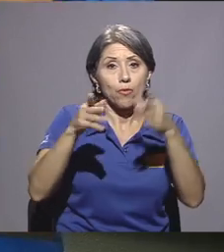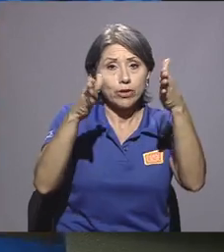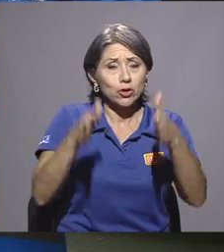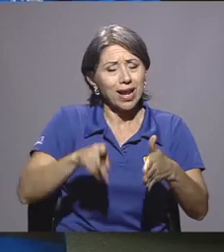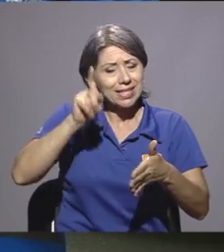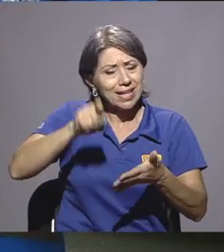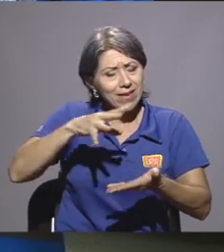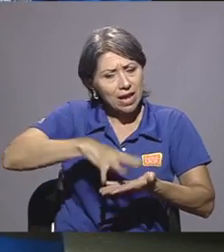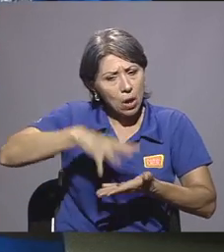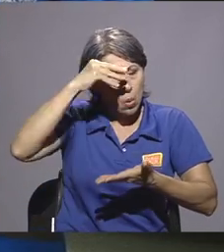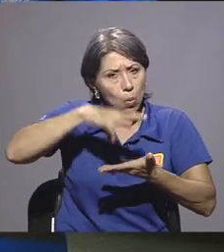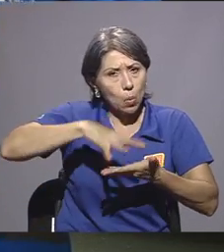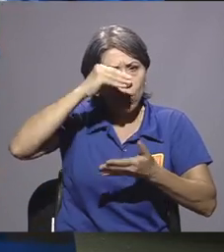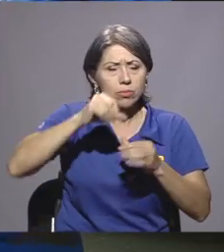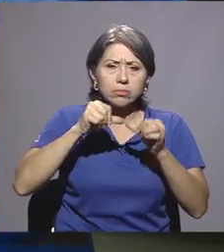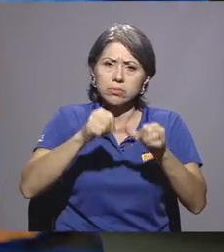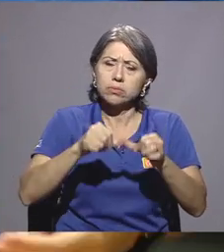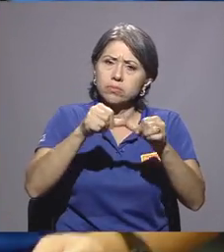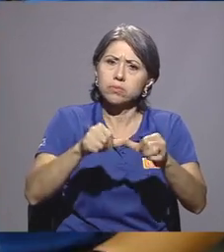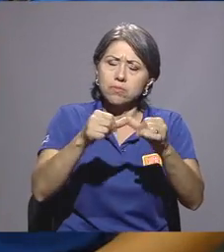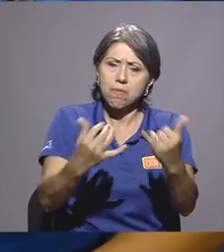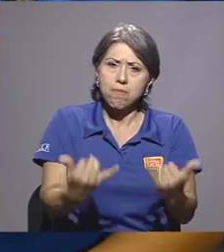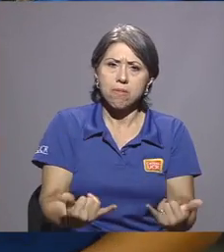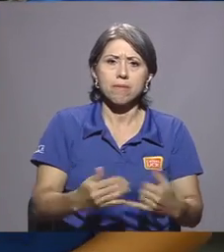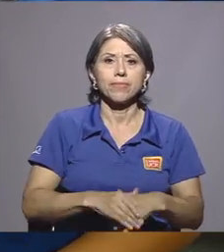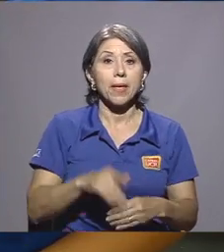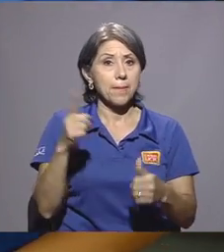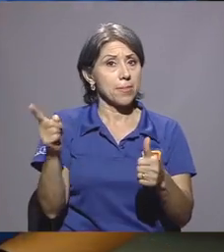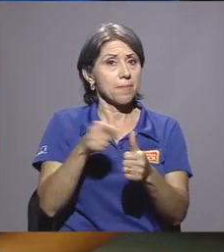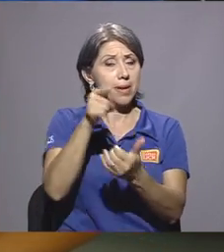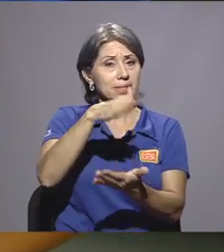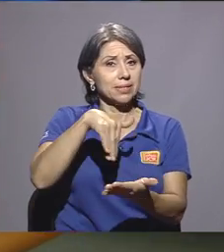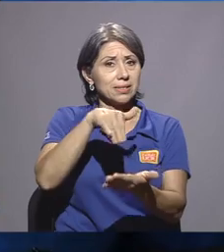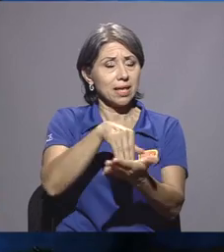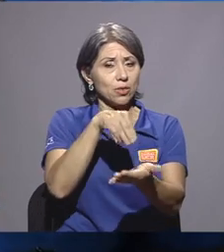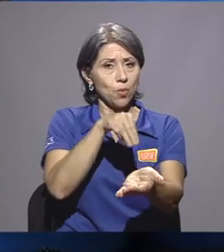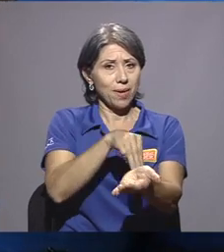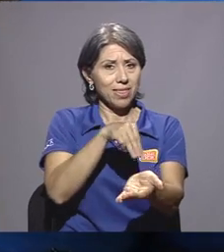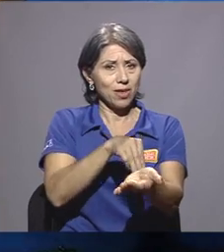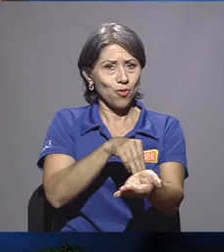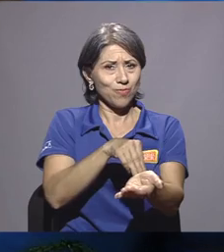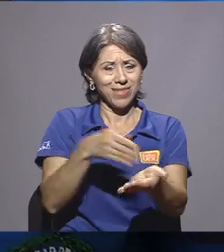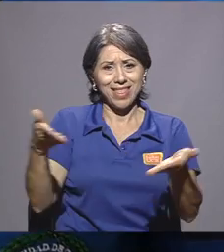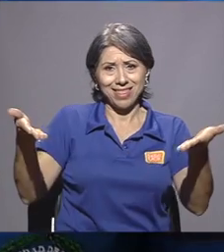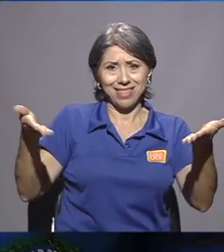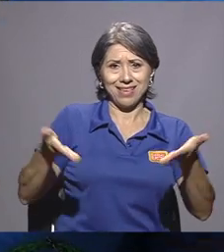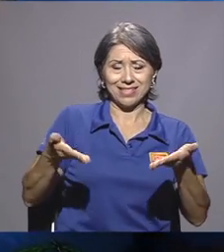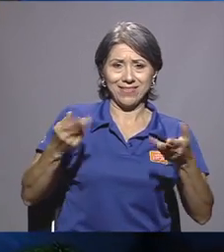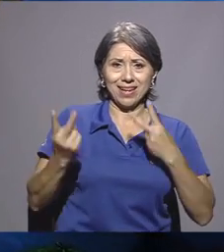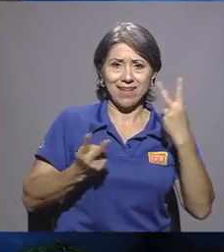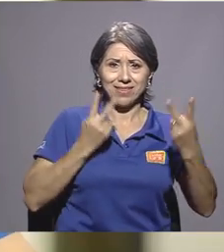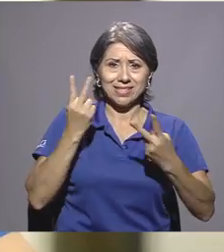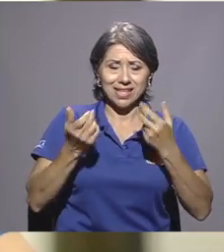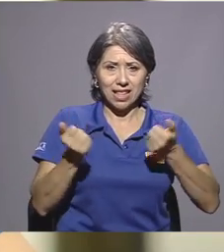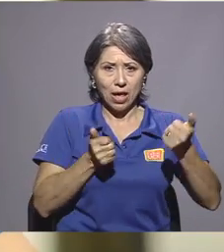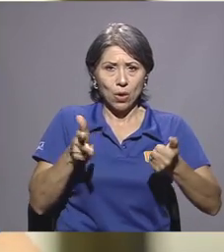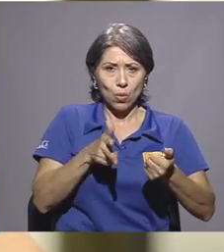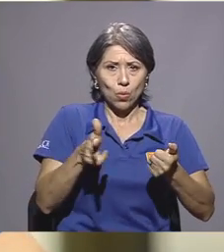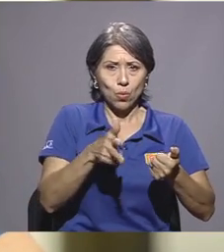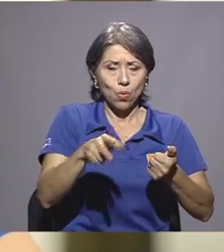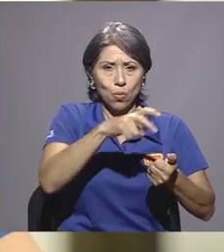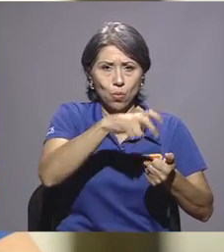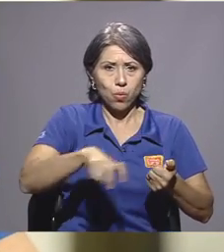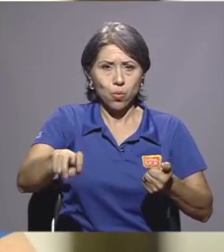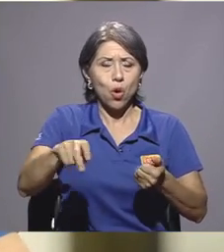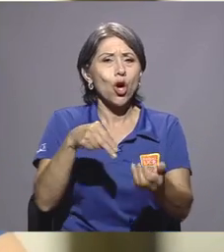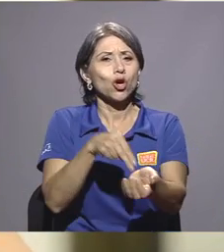profesionales actuantes. El primer centro médico en recibir la visita del Centro de Simulación Móvil fue